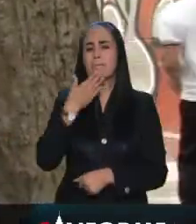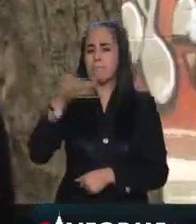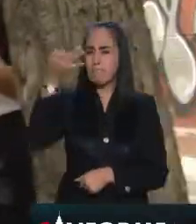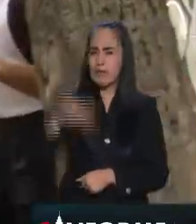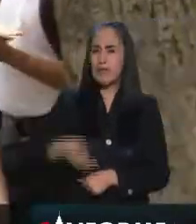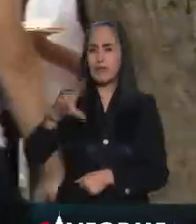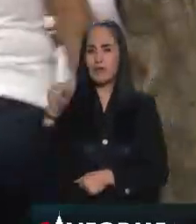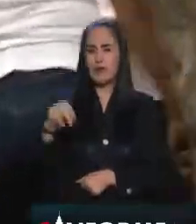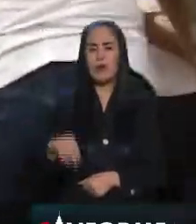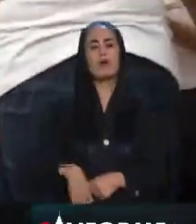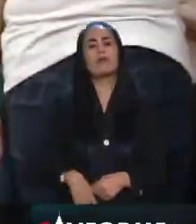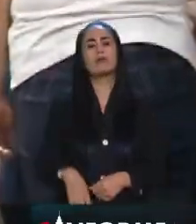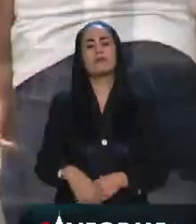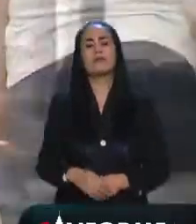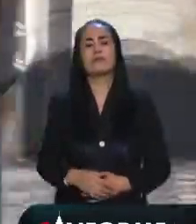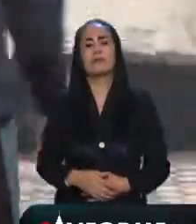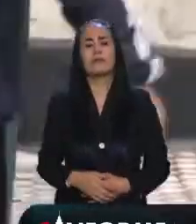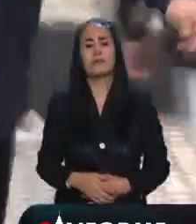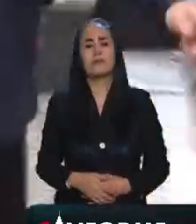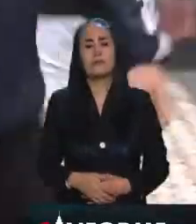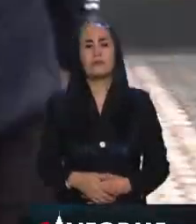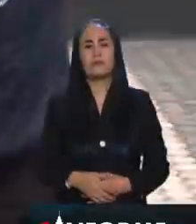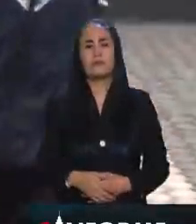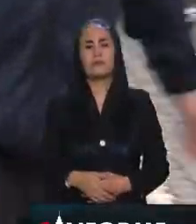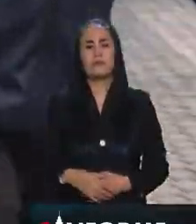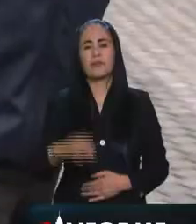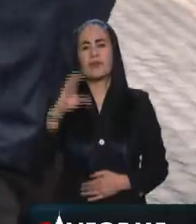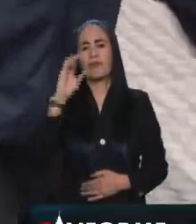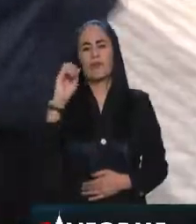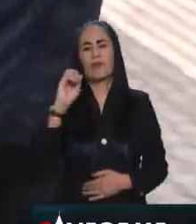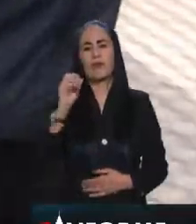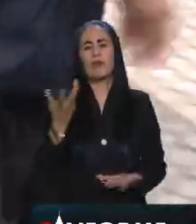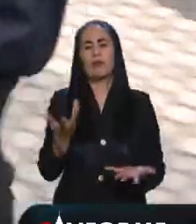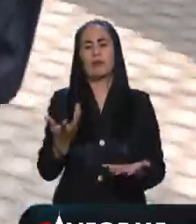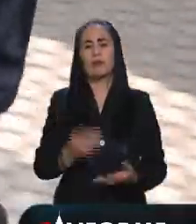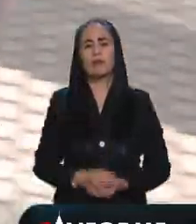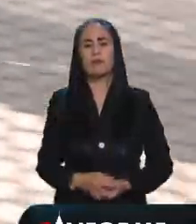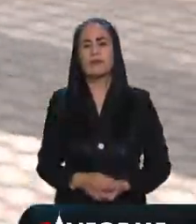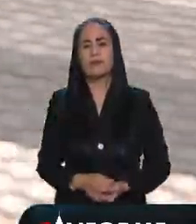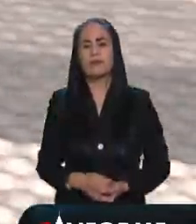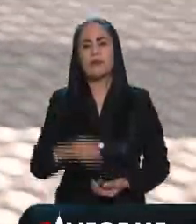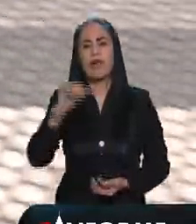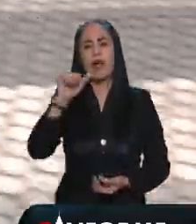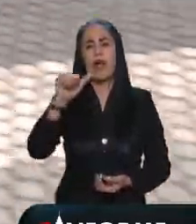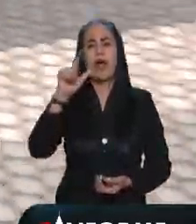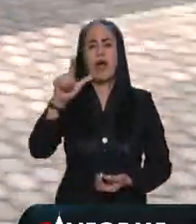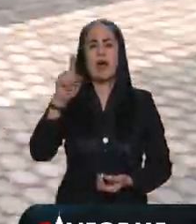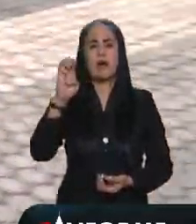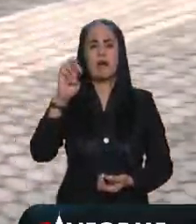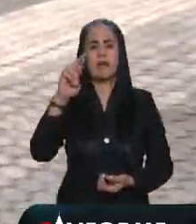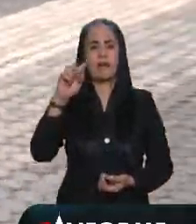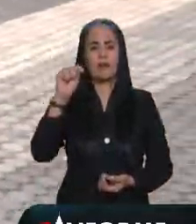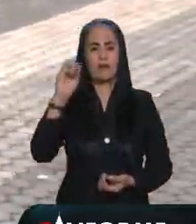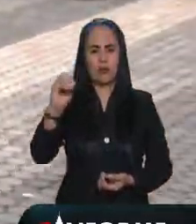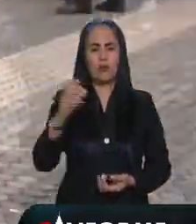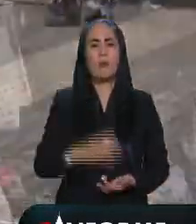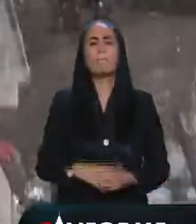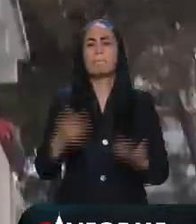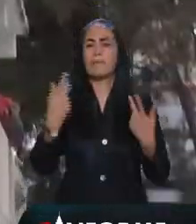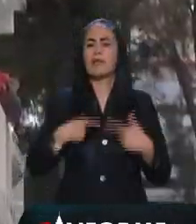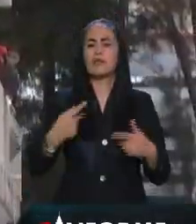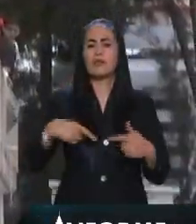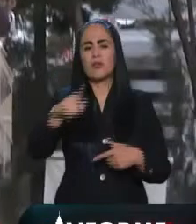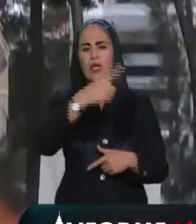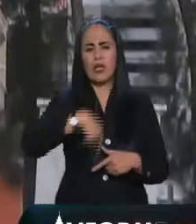en contra pues eran simuladas no eran orgánicas entonces entonces Alberto lo que tenemos aquí es personas con influencia en redes